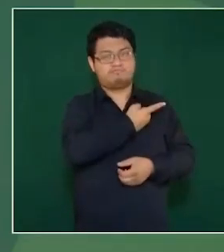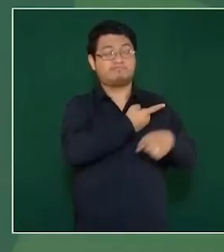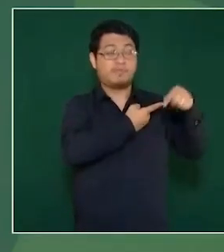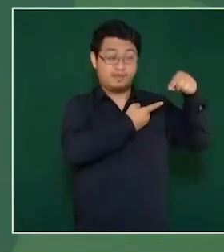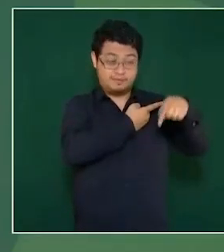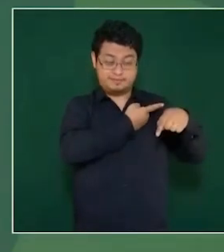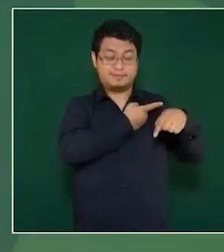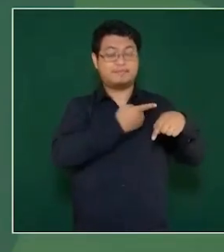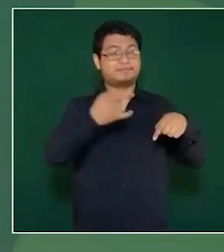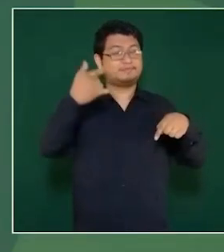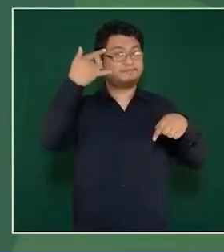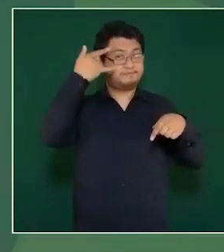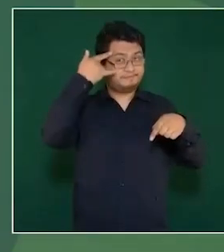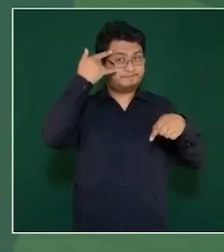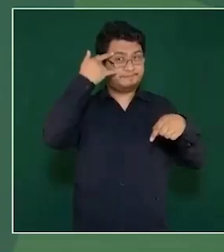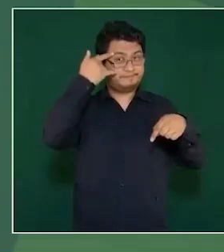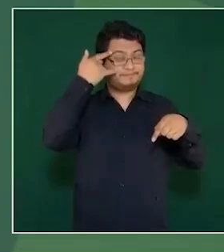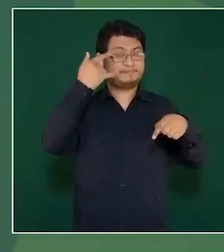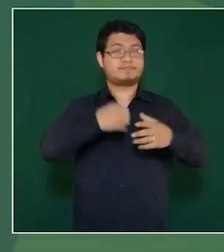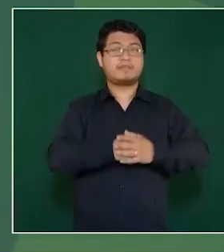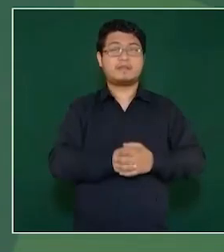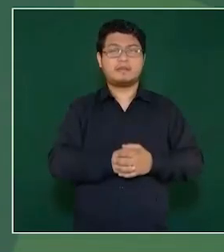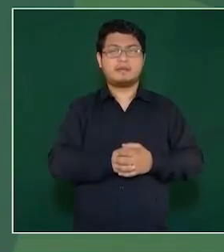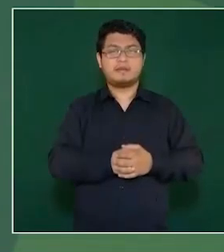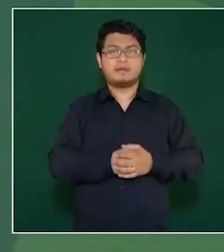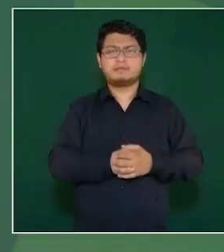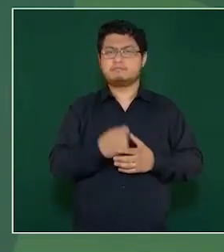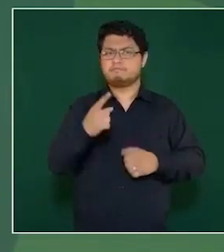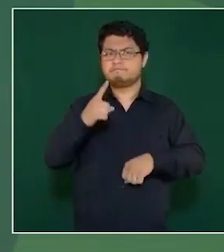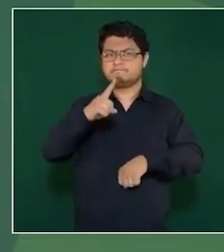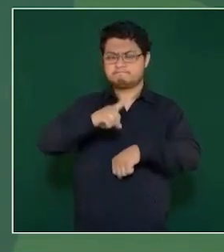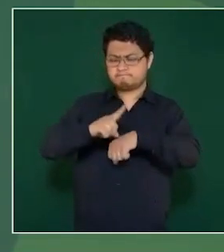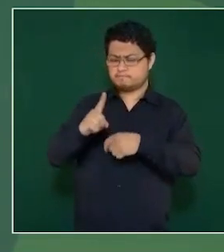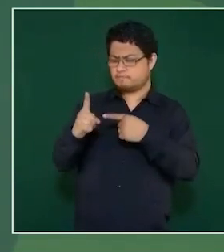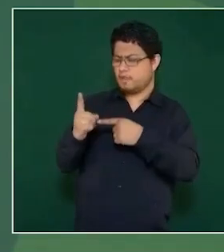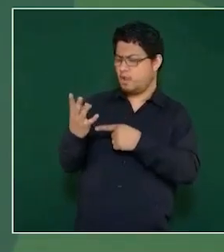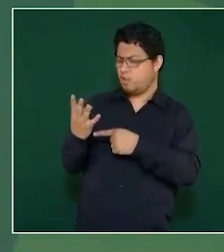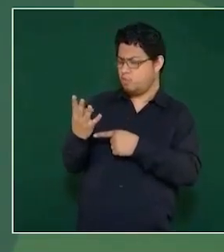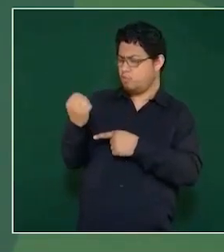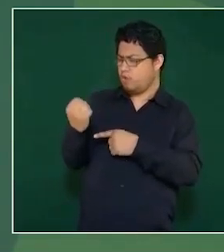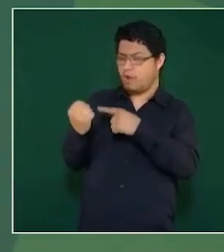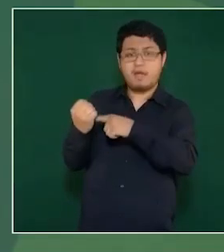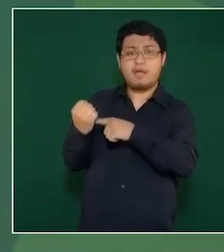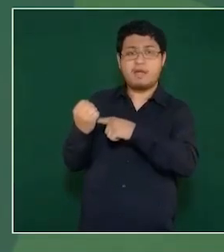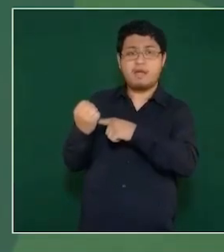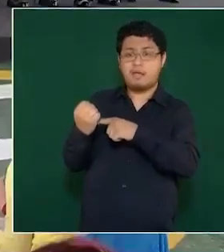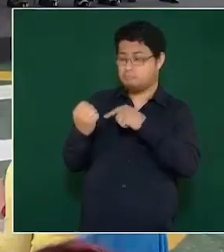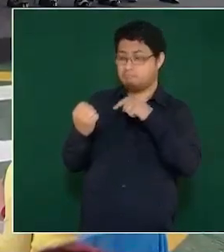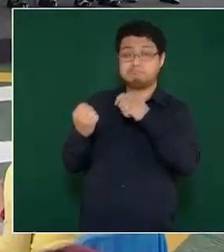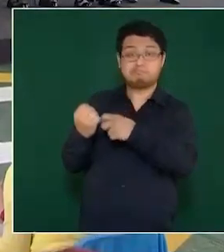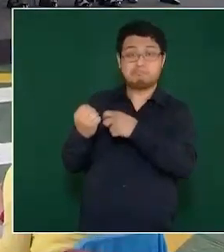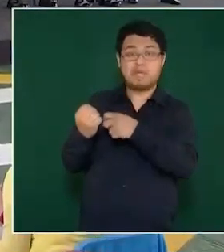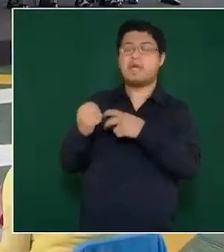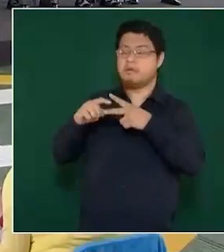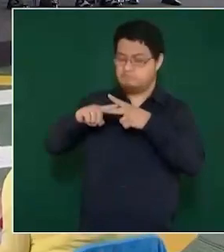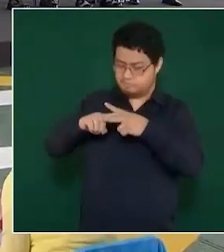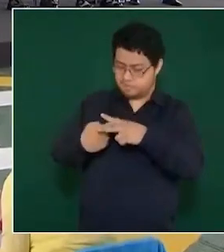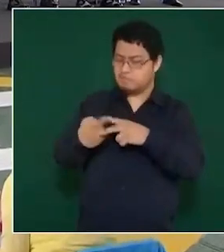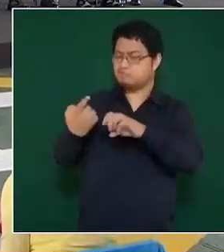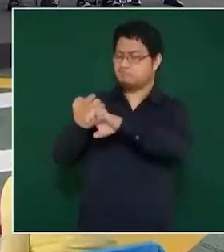Ya serían nueve estados de la República. Empezamos en Nayarit,